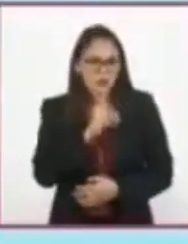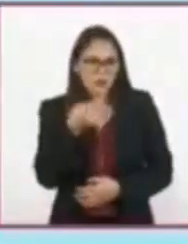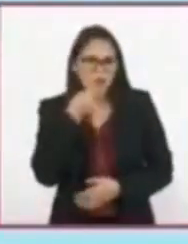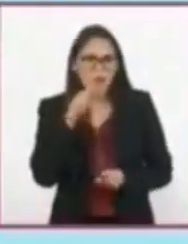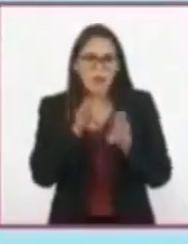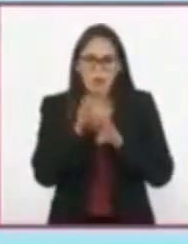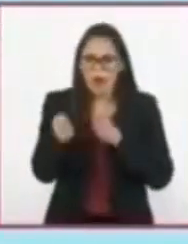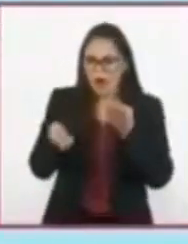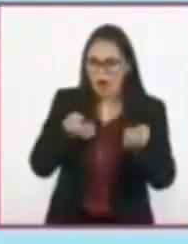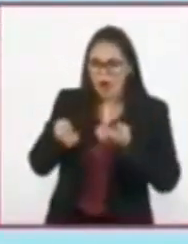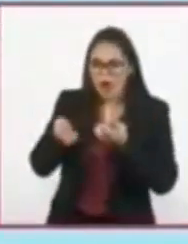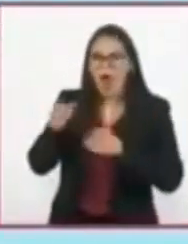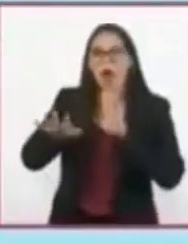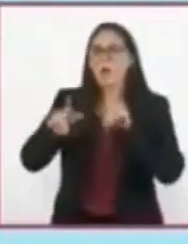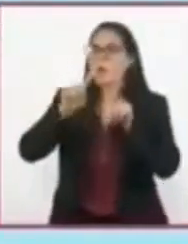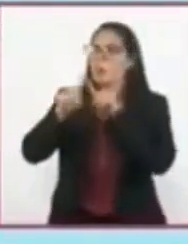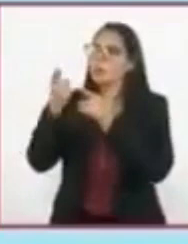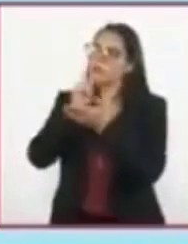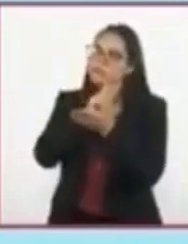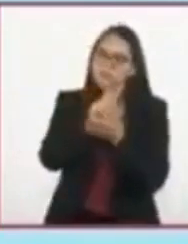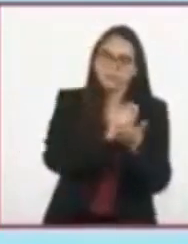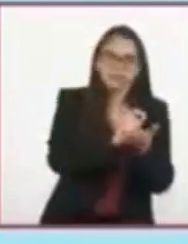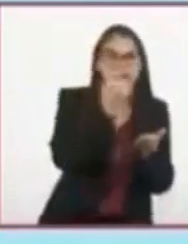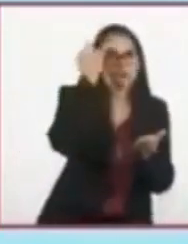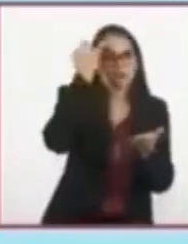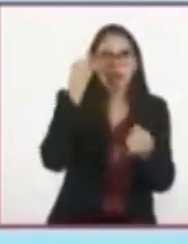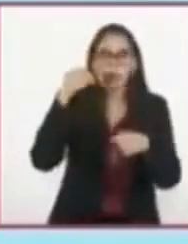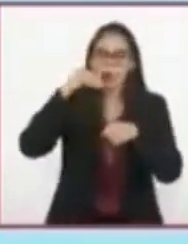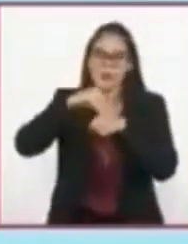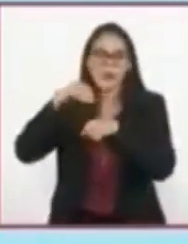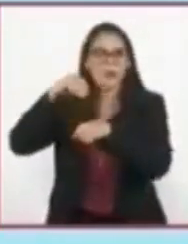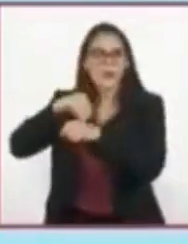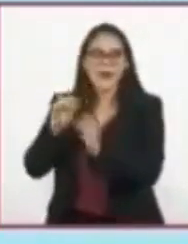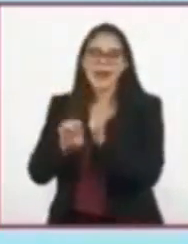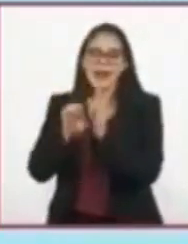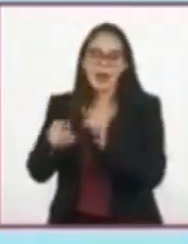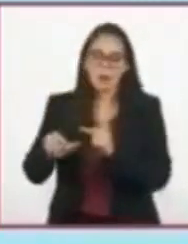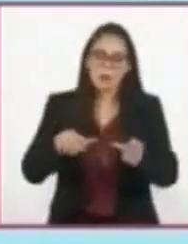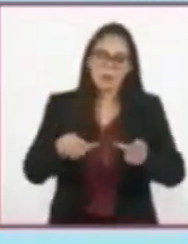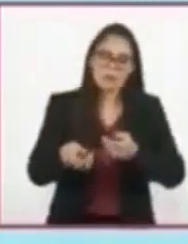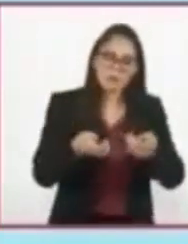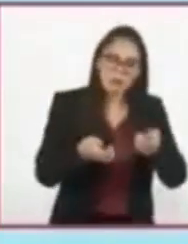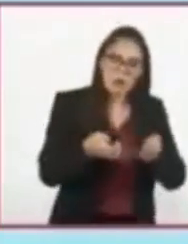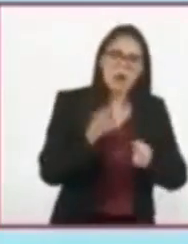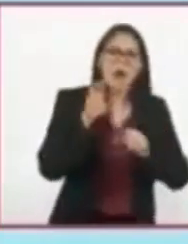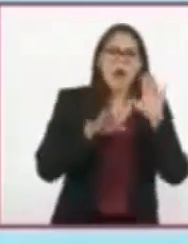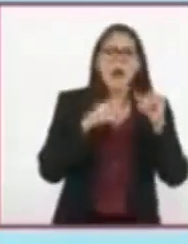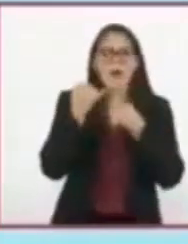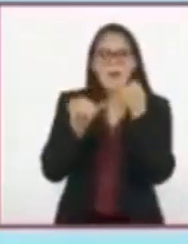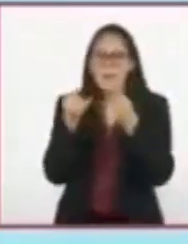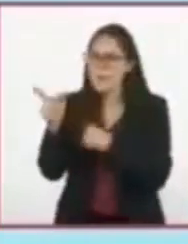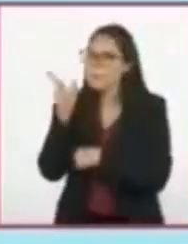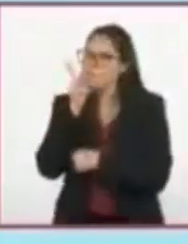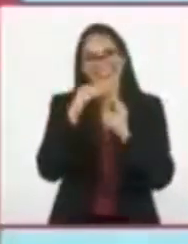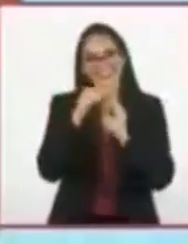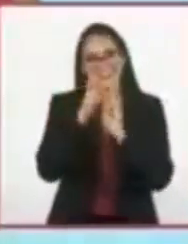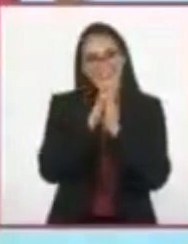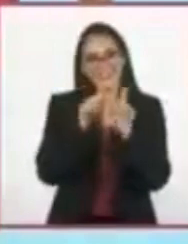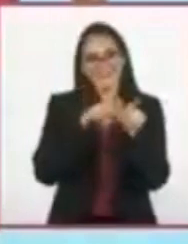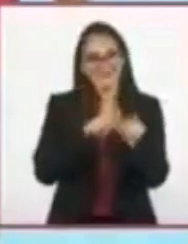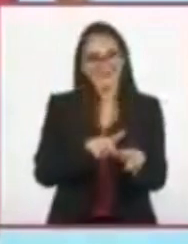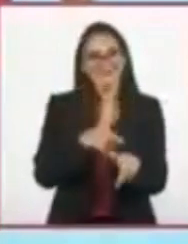puntuación al redactar diversas oraciones siguiendo esas reglas o incluso jugando con las ideas que les surjan.